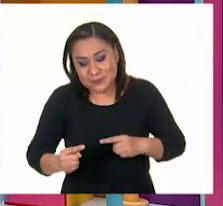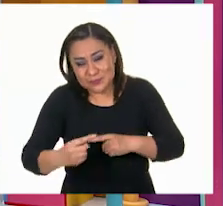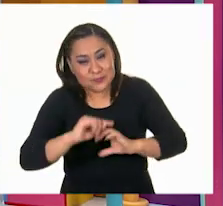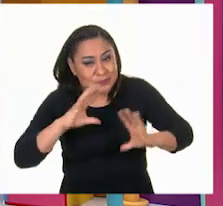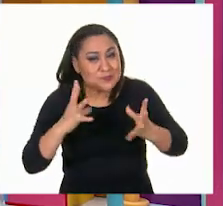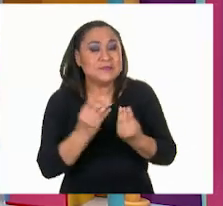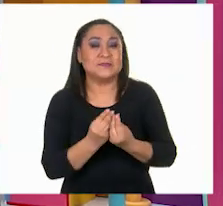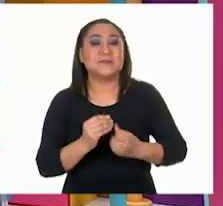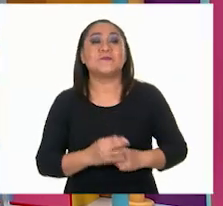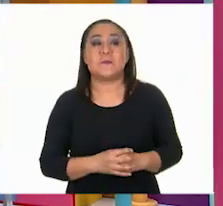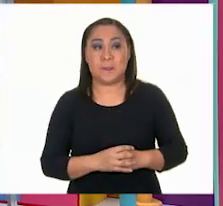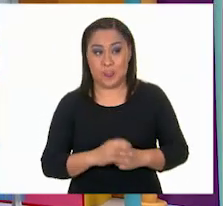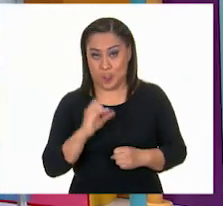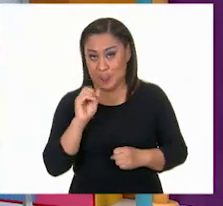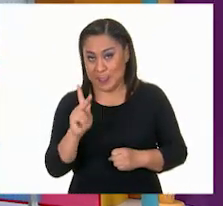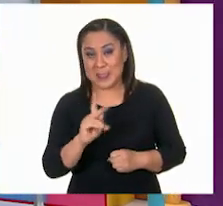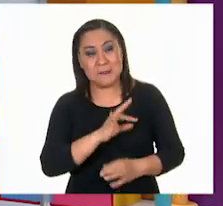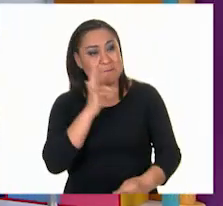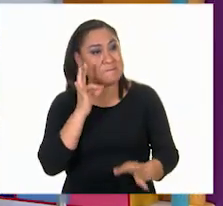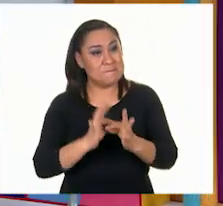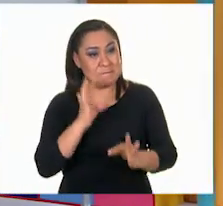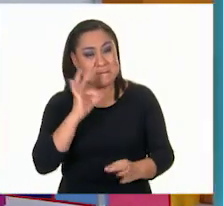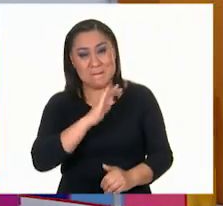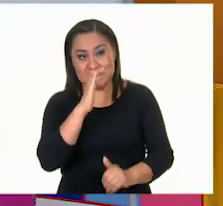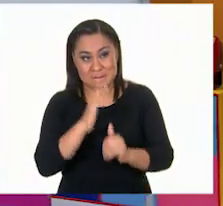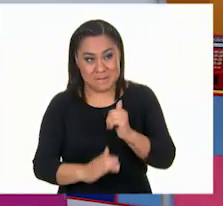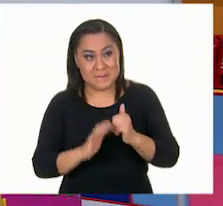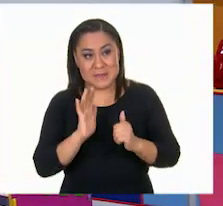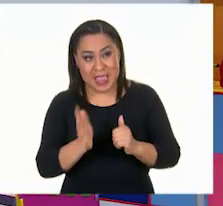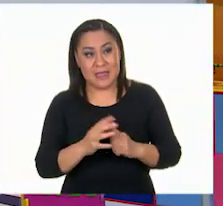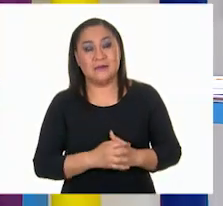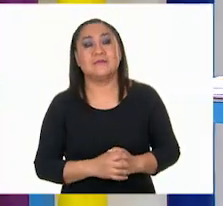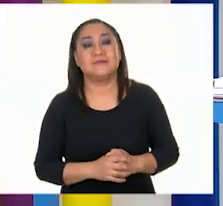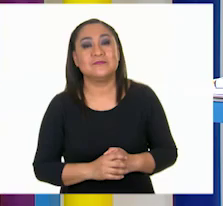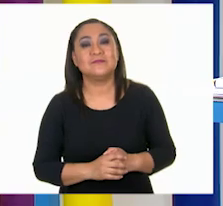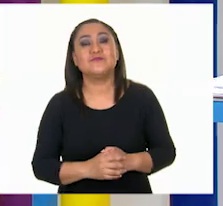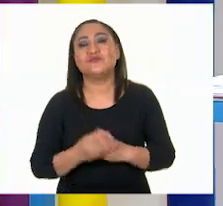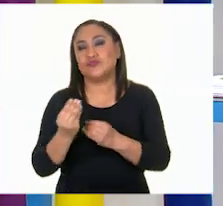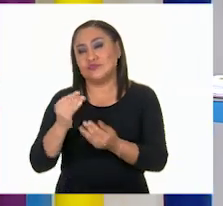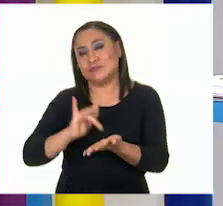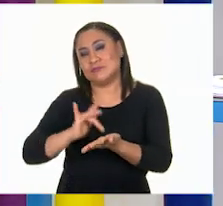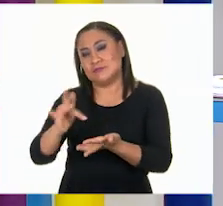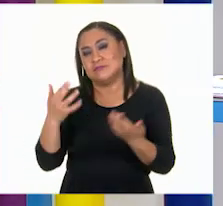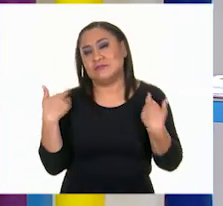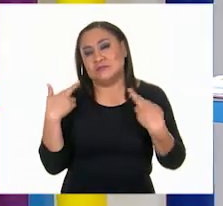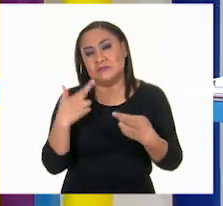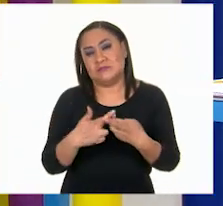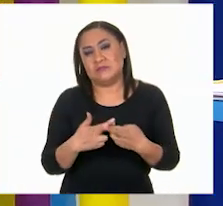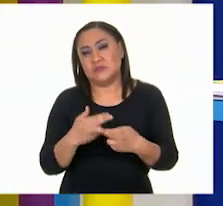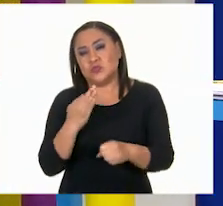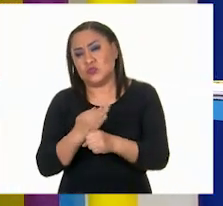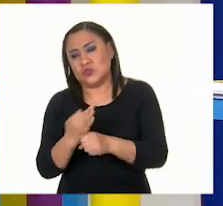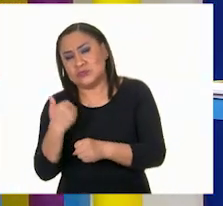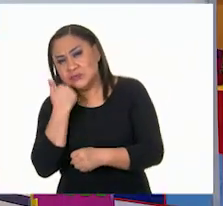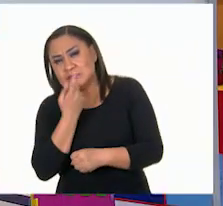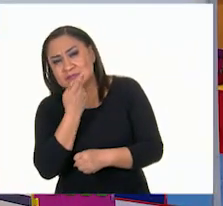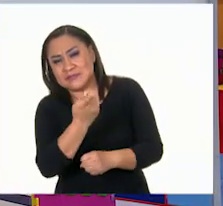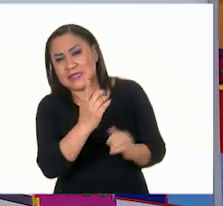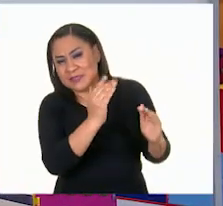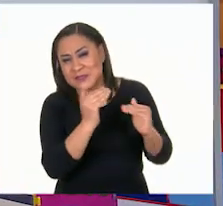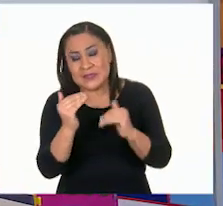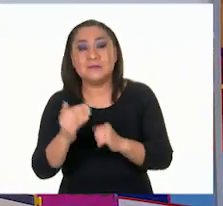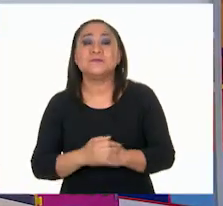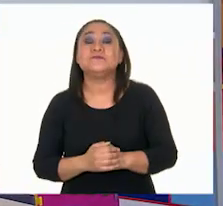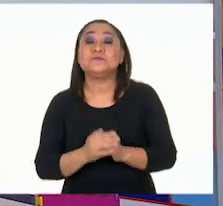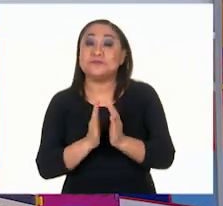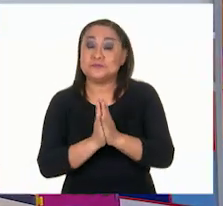terminado nuestras cuatro pirámides. Ah, exactamente. Muchas gracias, maestra Rosalba. ¿Quieres despedirte de las niñas y los niños? Bueno, les